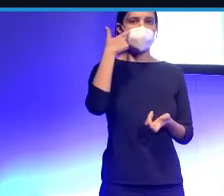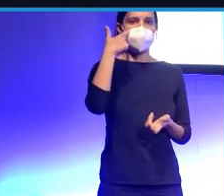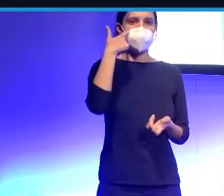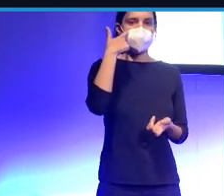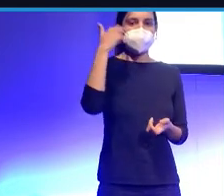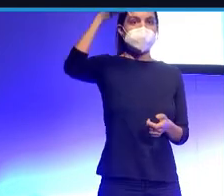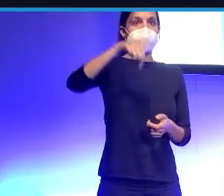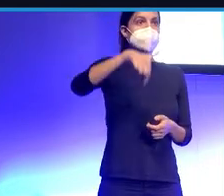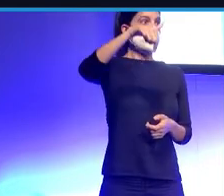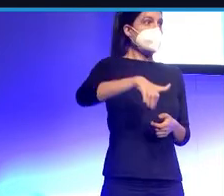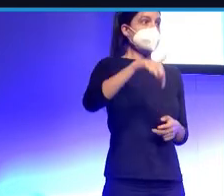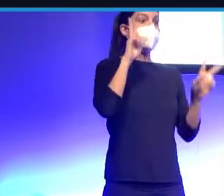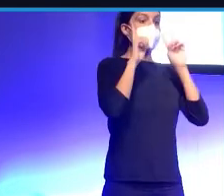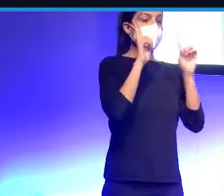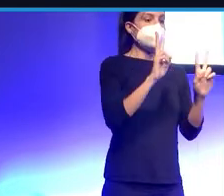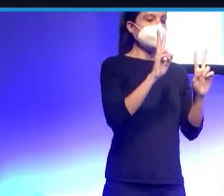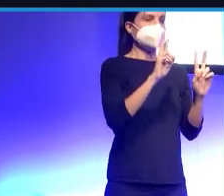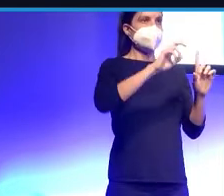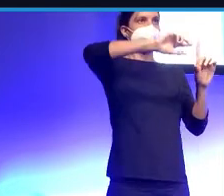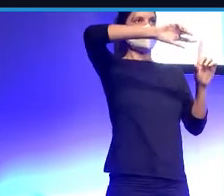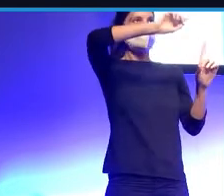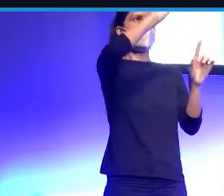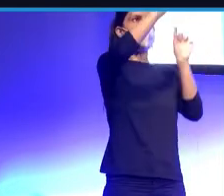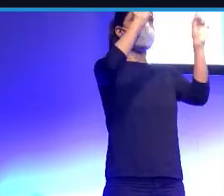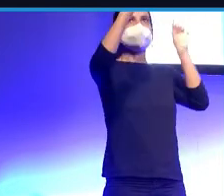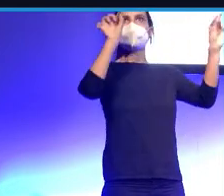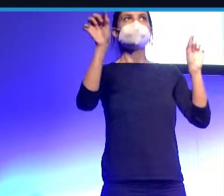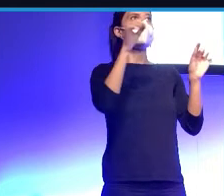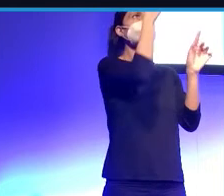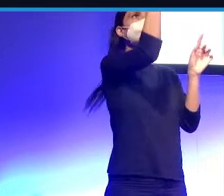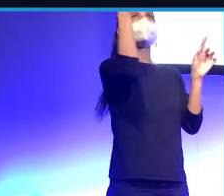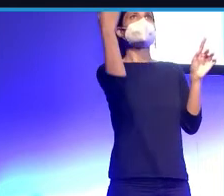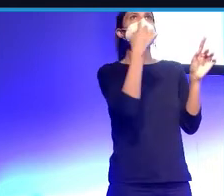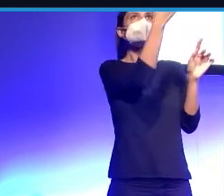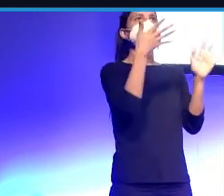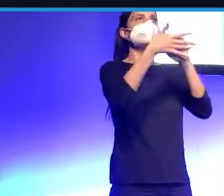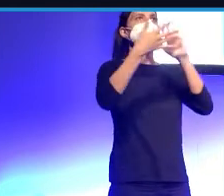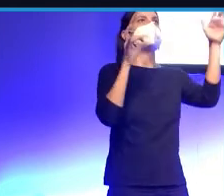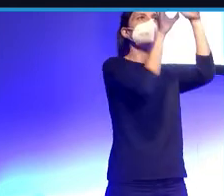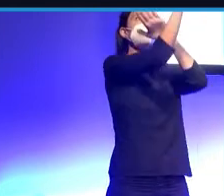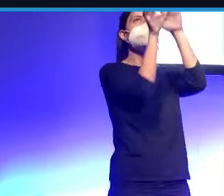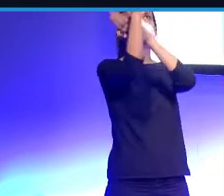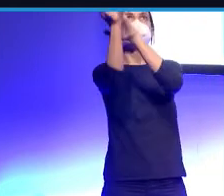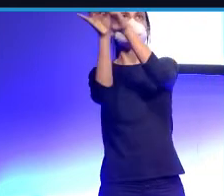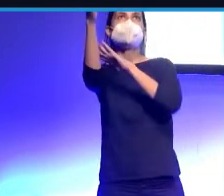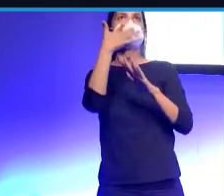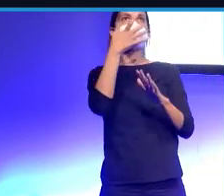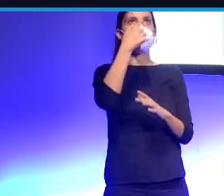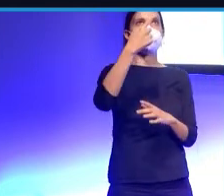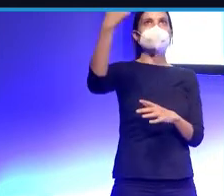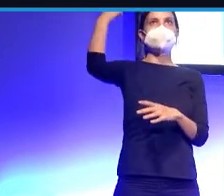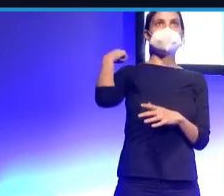bueno, aquí lo que estáis viendo ahora mismo es un mapa en el que hay un montón de puntos. Cada punto representa un tiro que ha sucedido durante el año pasado. Esto es el año pasado.